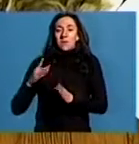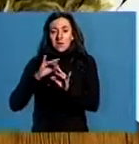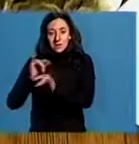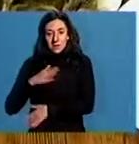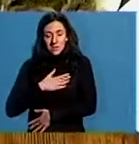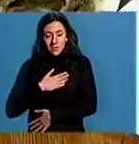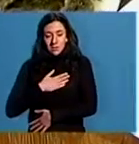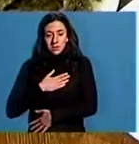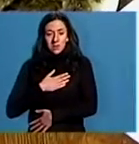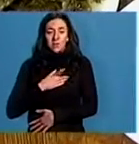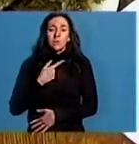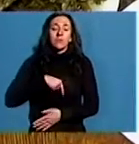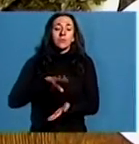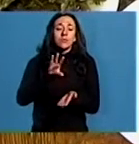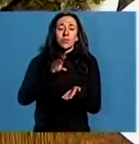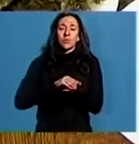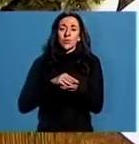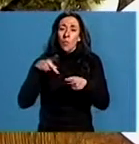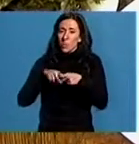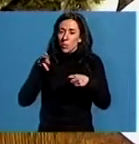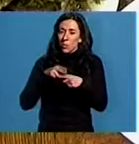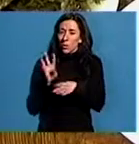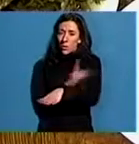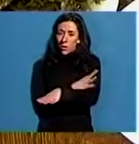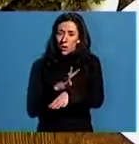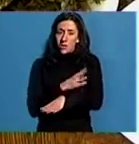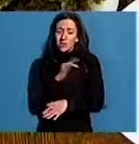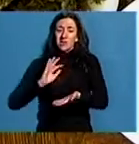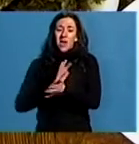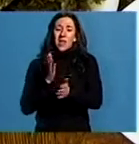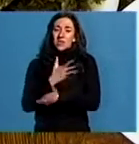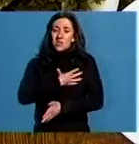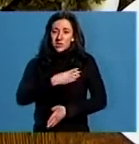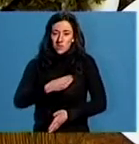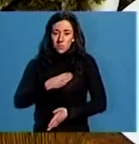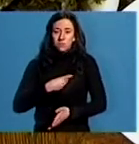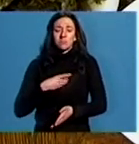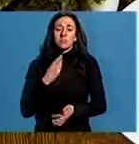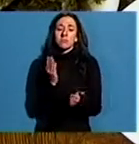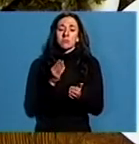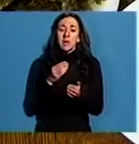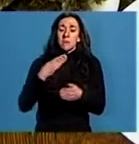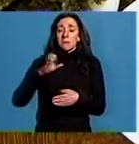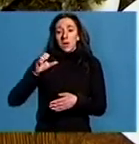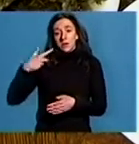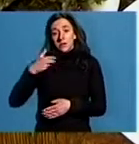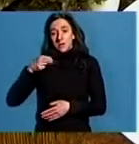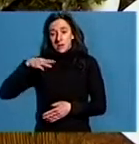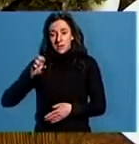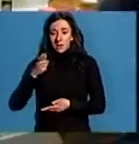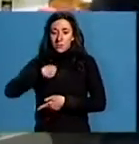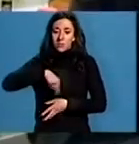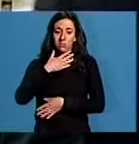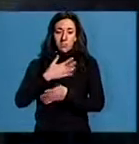con grelos e queixo xa xismo alternando unhas capas de bechamel e facendo a nosa lasaña